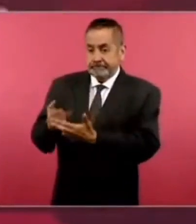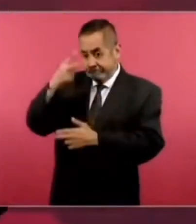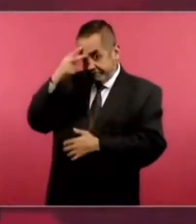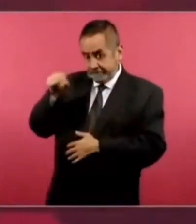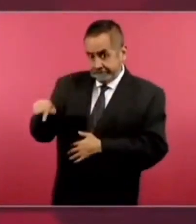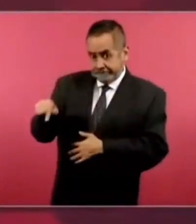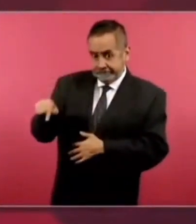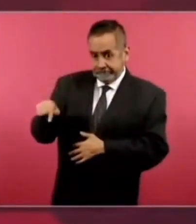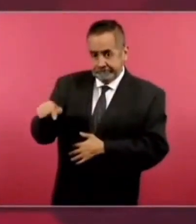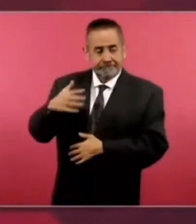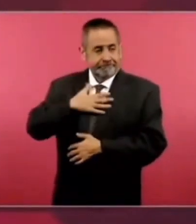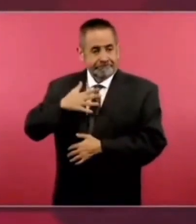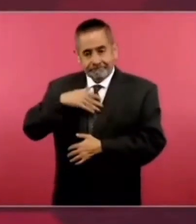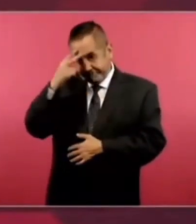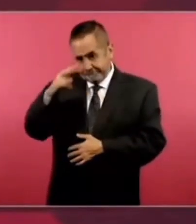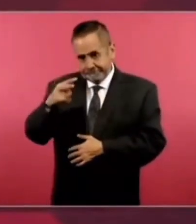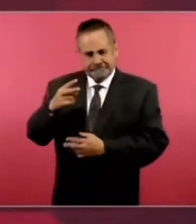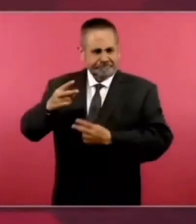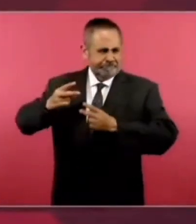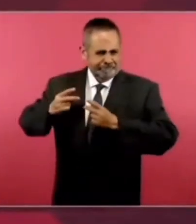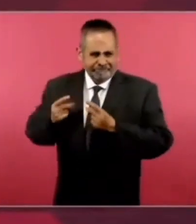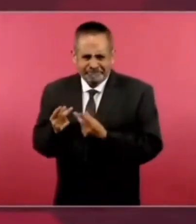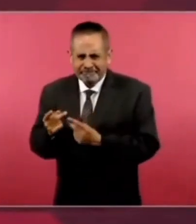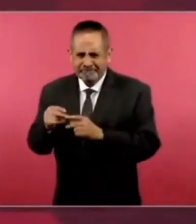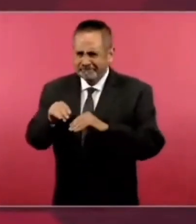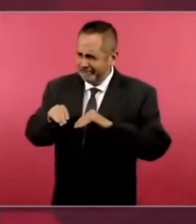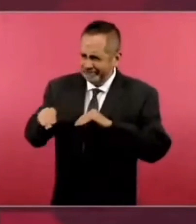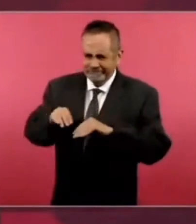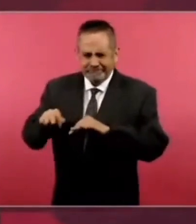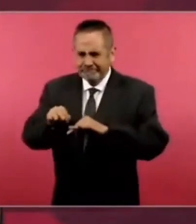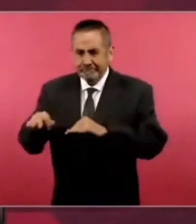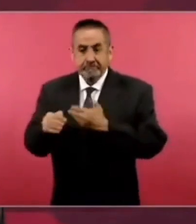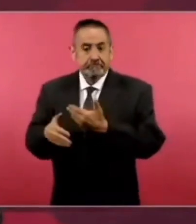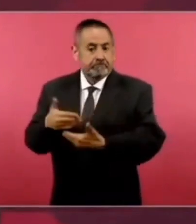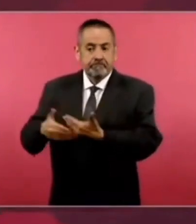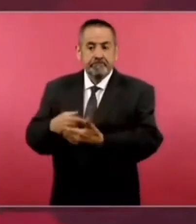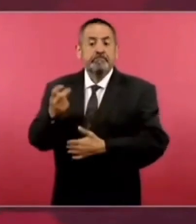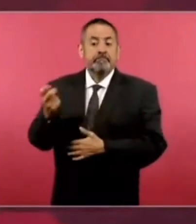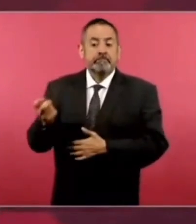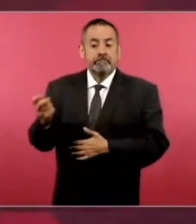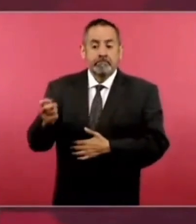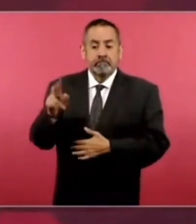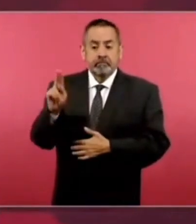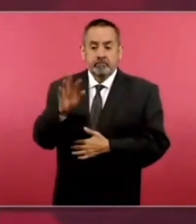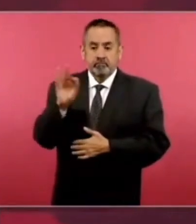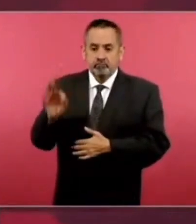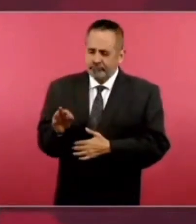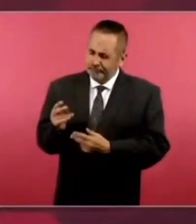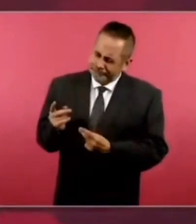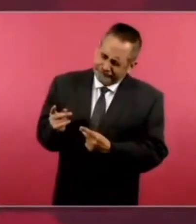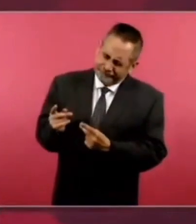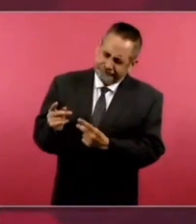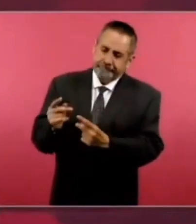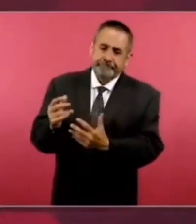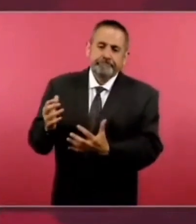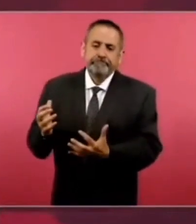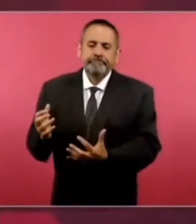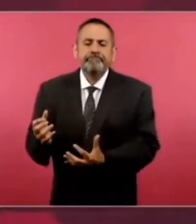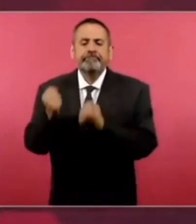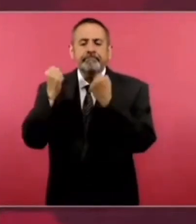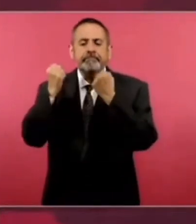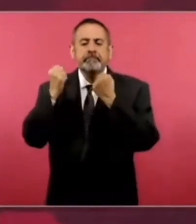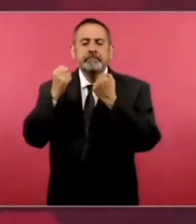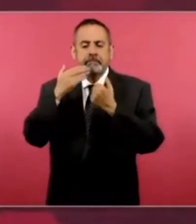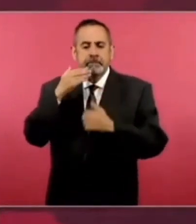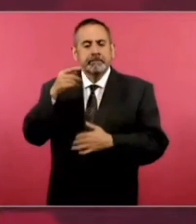para la nación y con eso que dejaron estamos sacando adelante